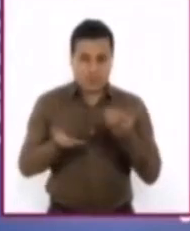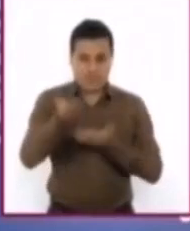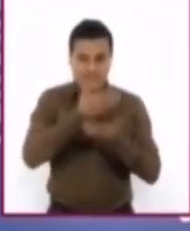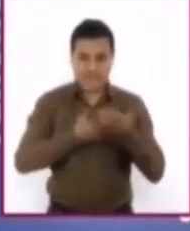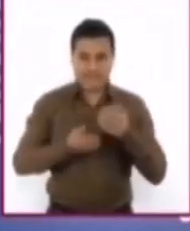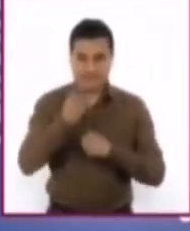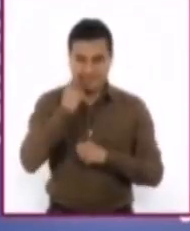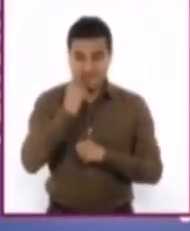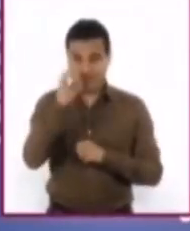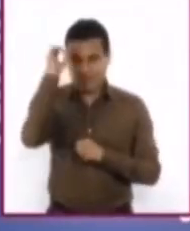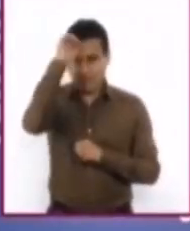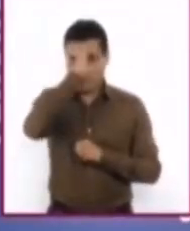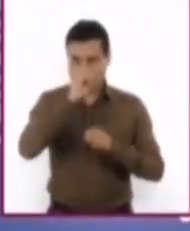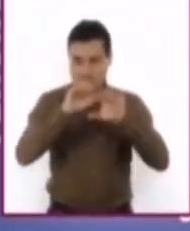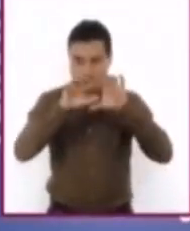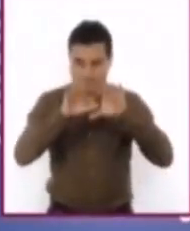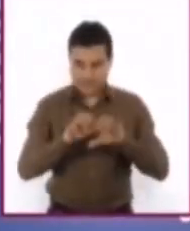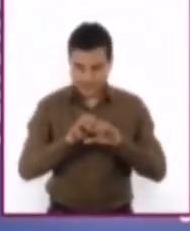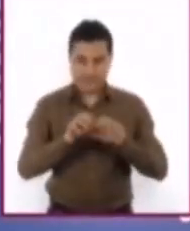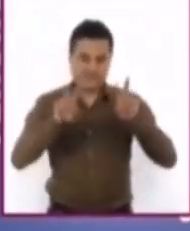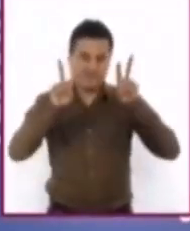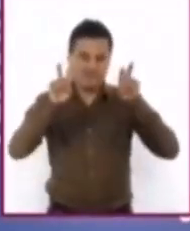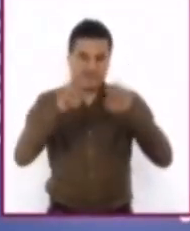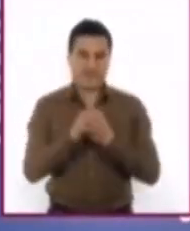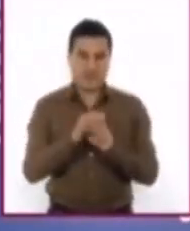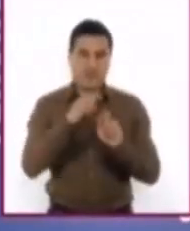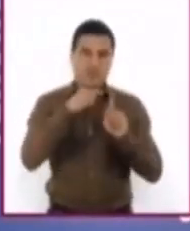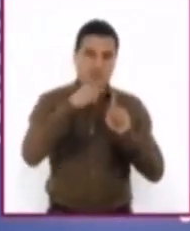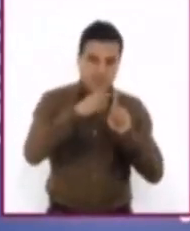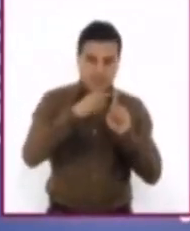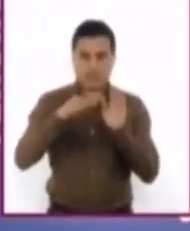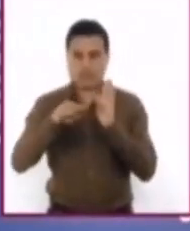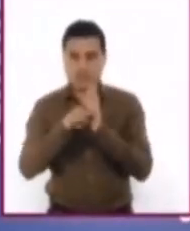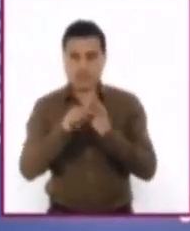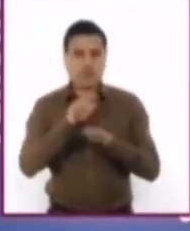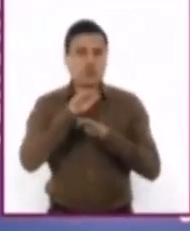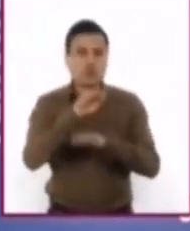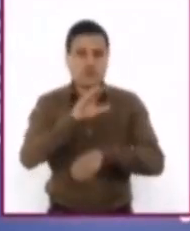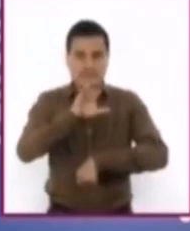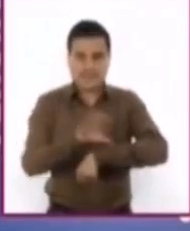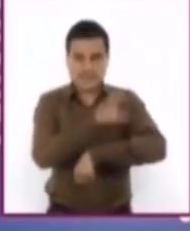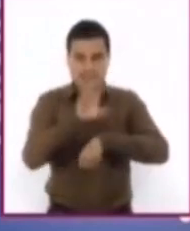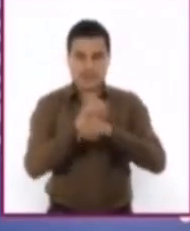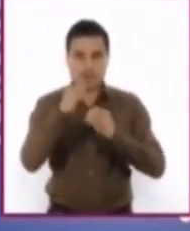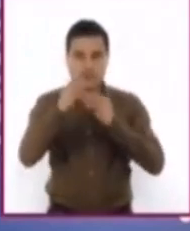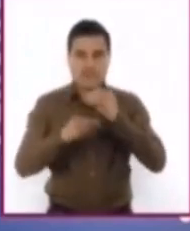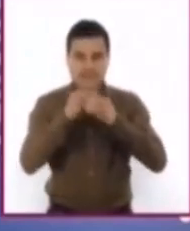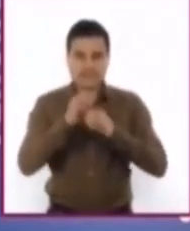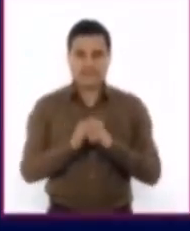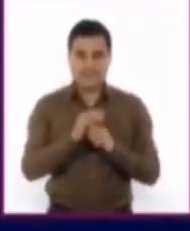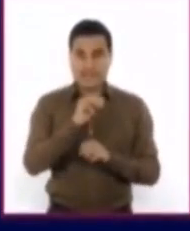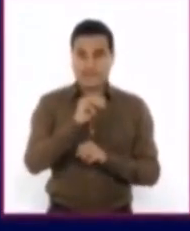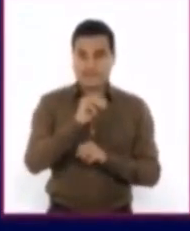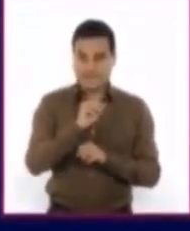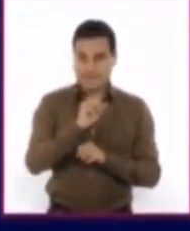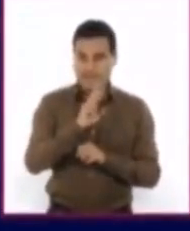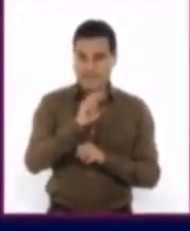fragmento del ensayo Ventajas y desventajas del uso de la energía nuclear, de María Fernanda Peña Rodríguez.